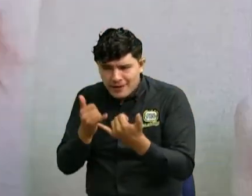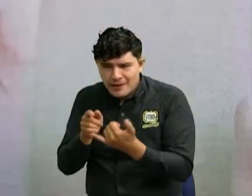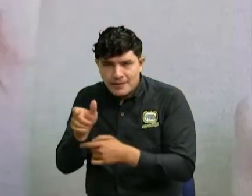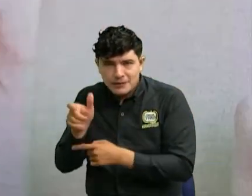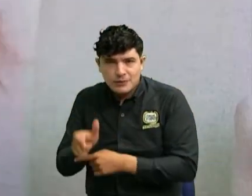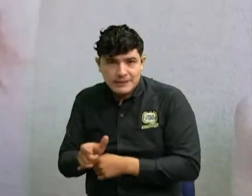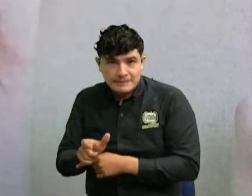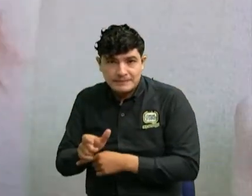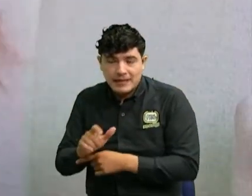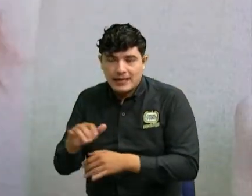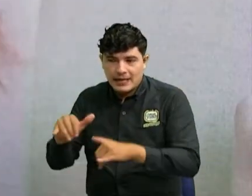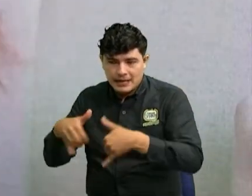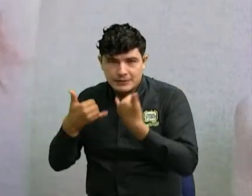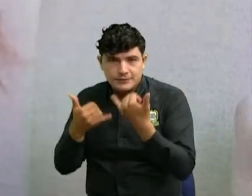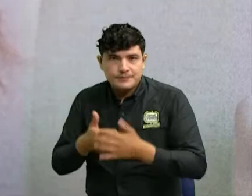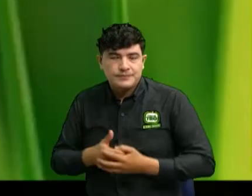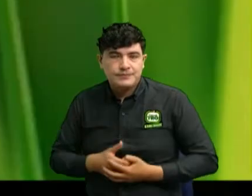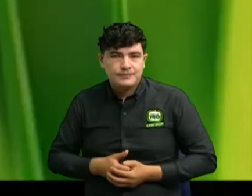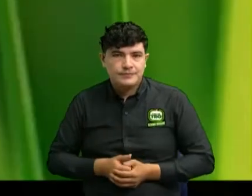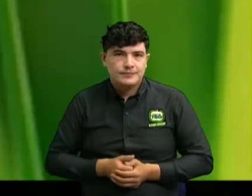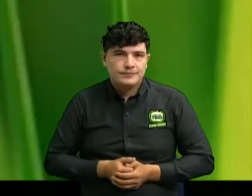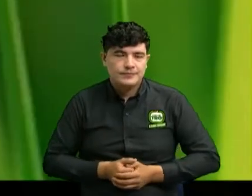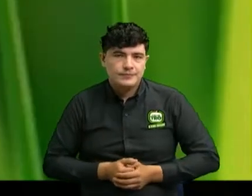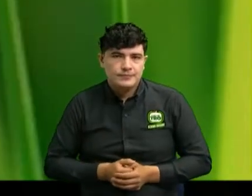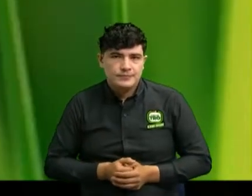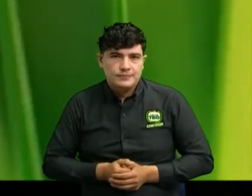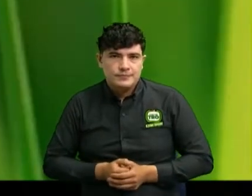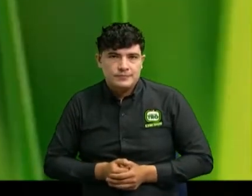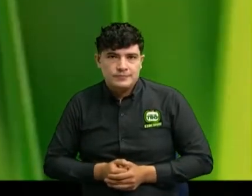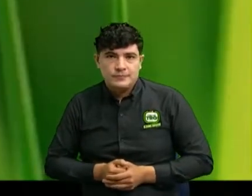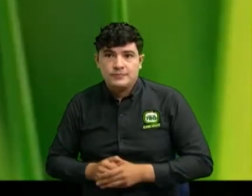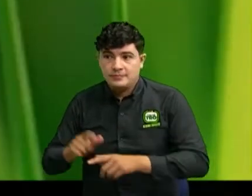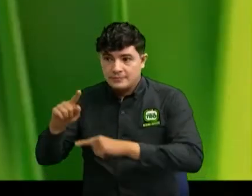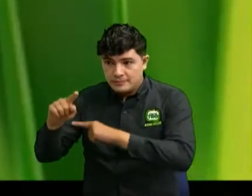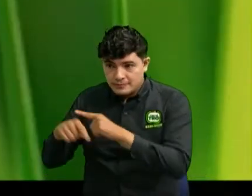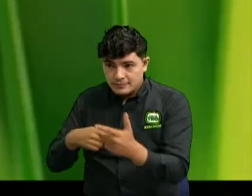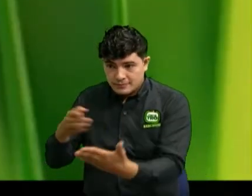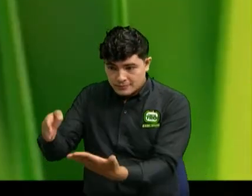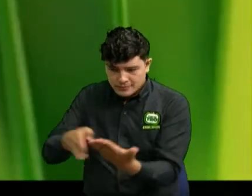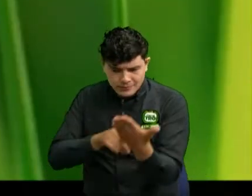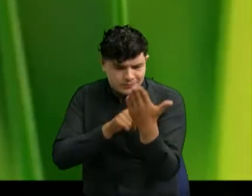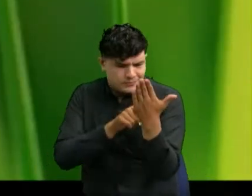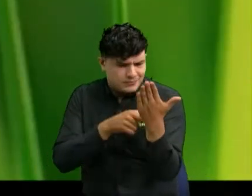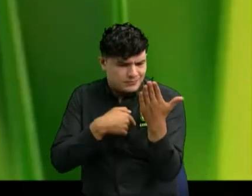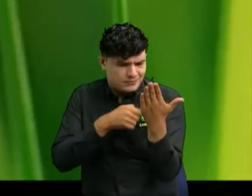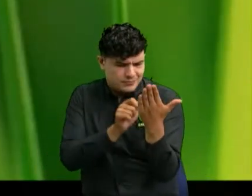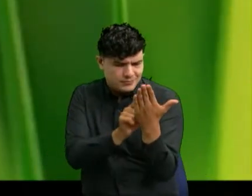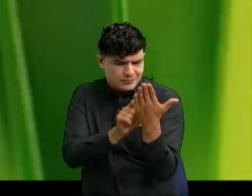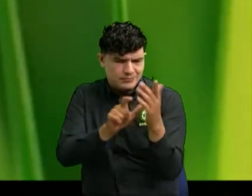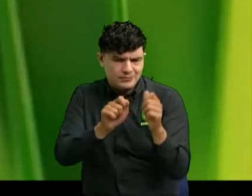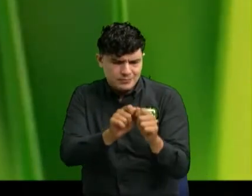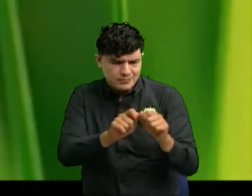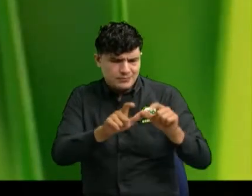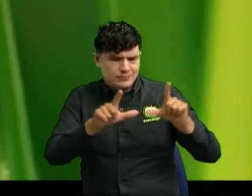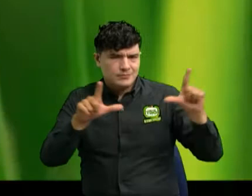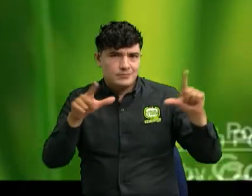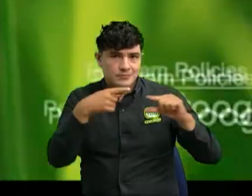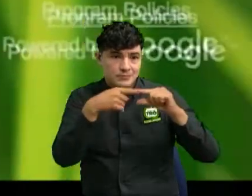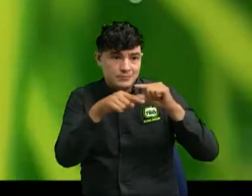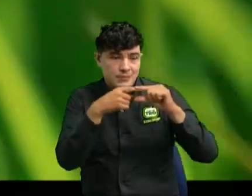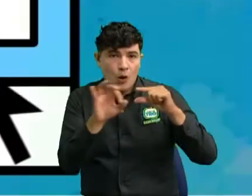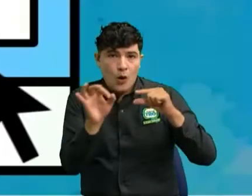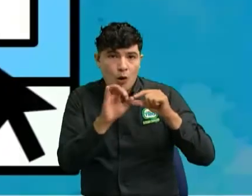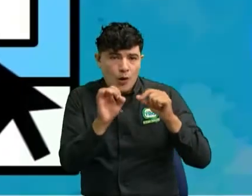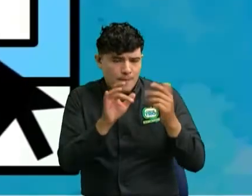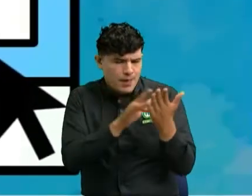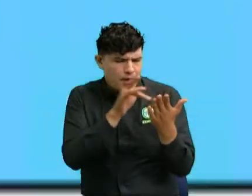compañero de trabajo un banco o una oficina gubernamental cuando la víctima abre el correo electrónico o el mensaje de texto